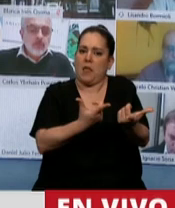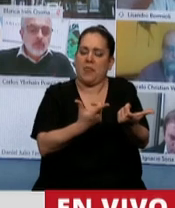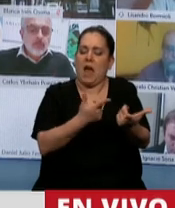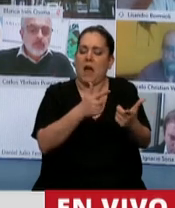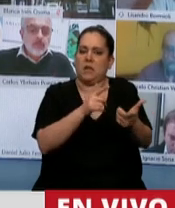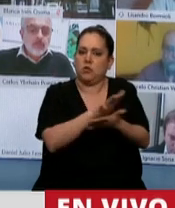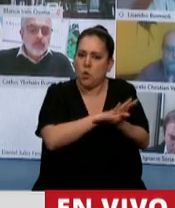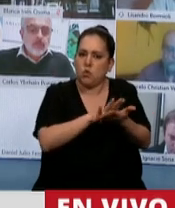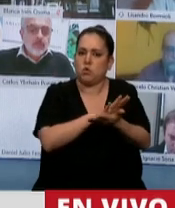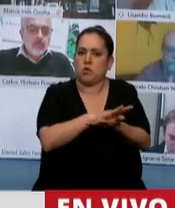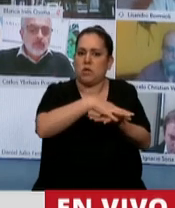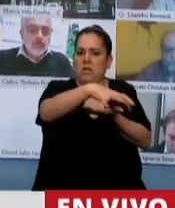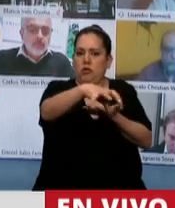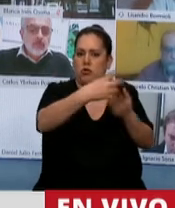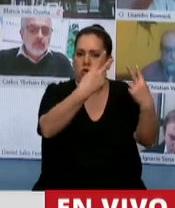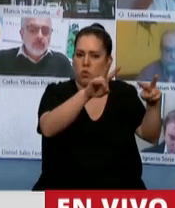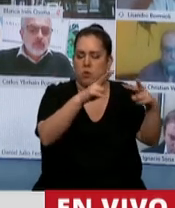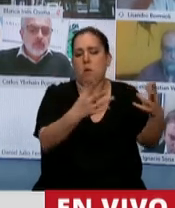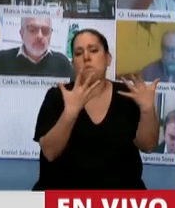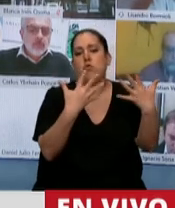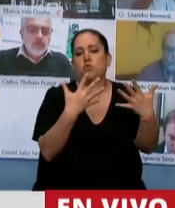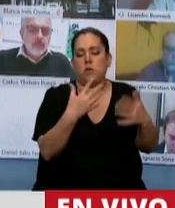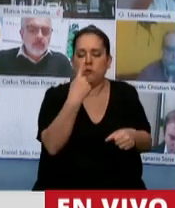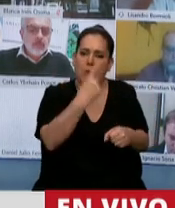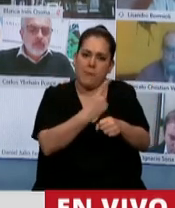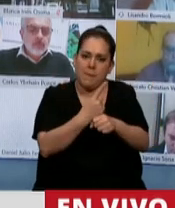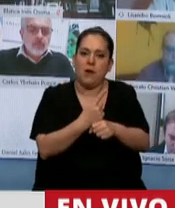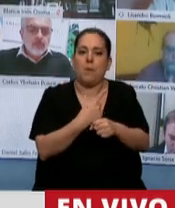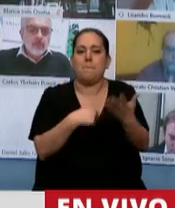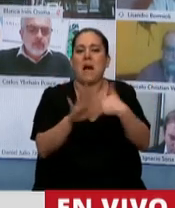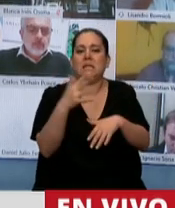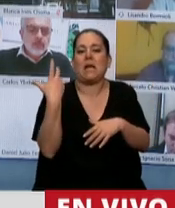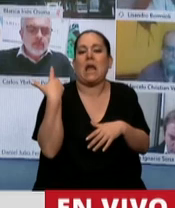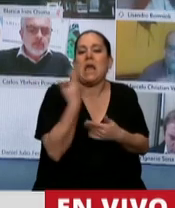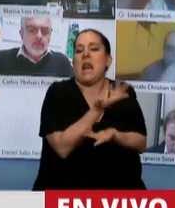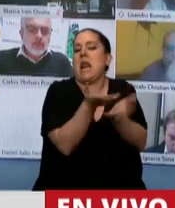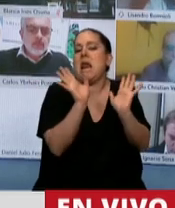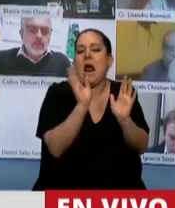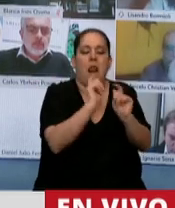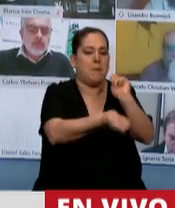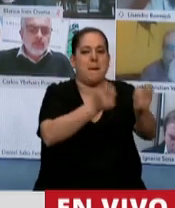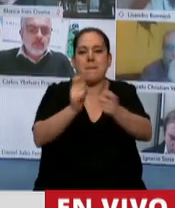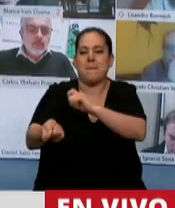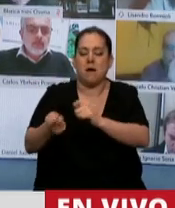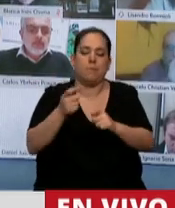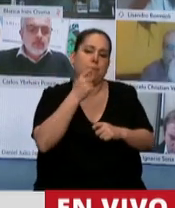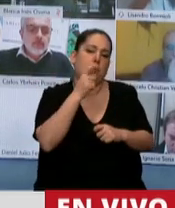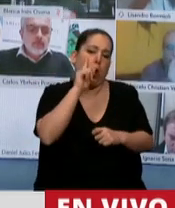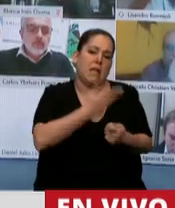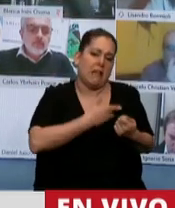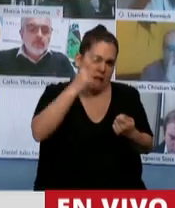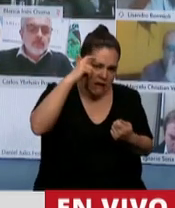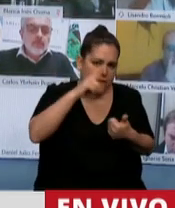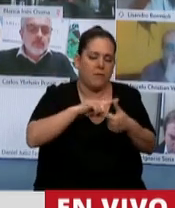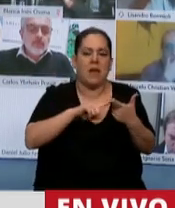sector. Por supuesto, primero vinieron medidas más genéricas a todos los sectores en general, como el IFE, el ATP,